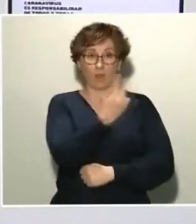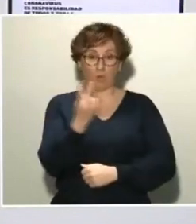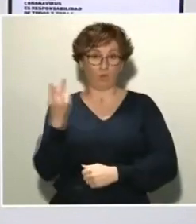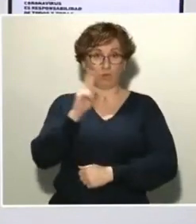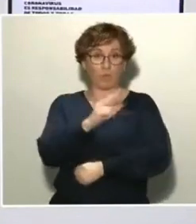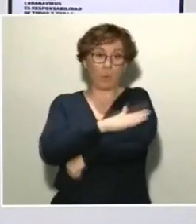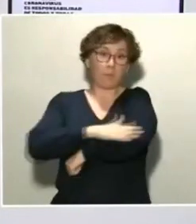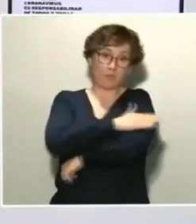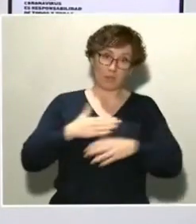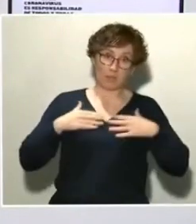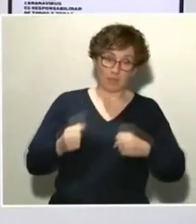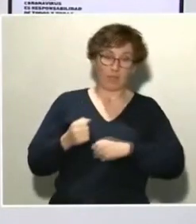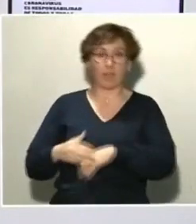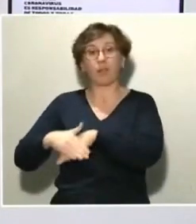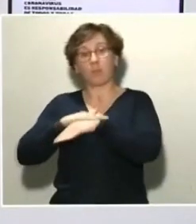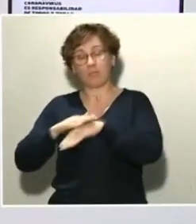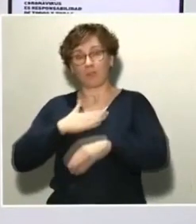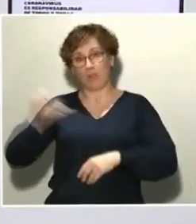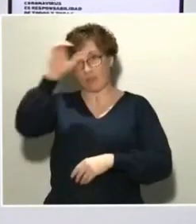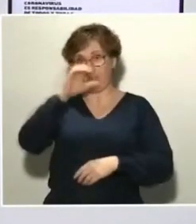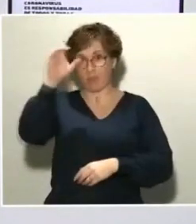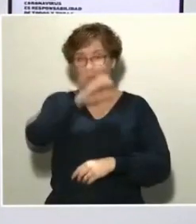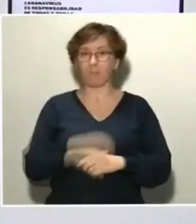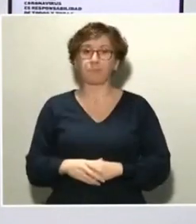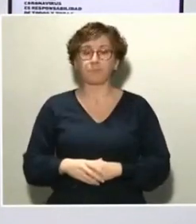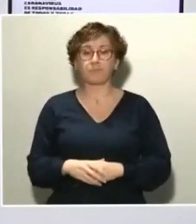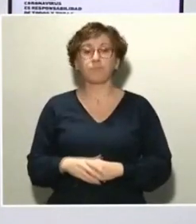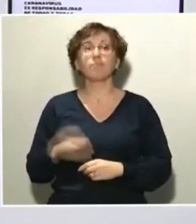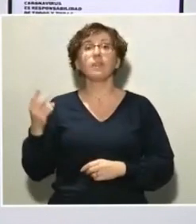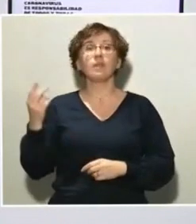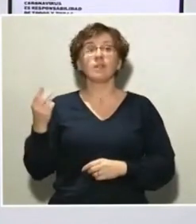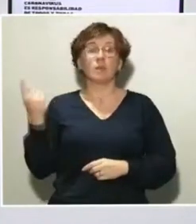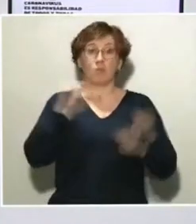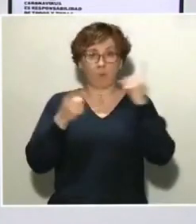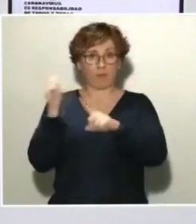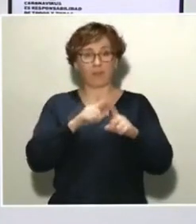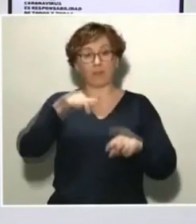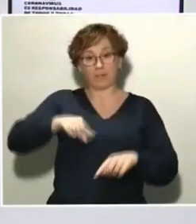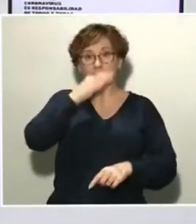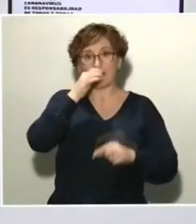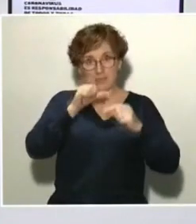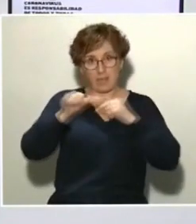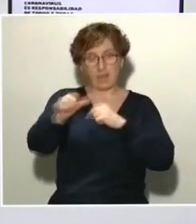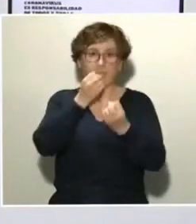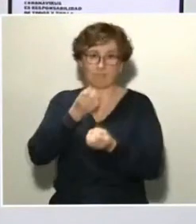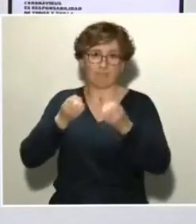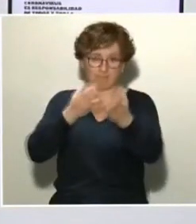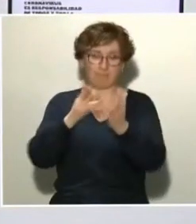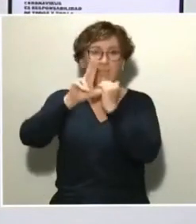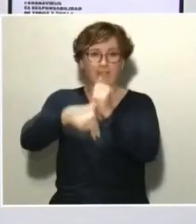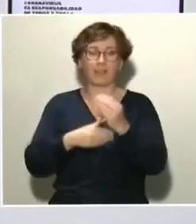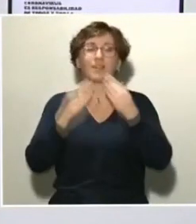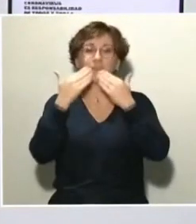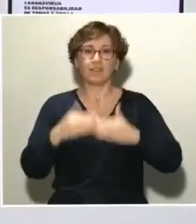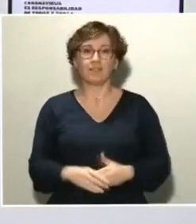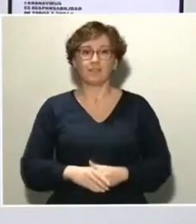región en los próximos días. El número de fallecidos con coronavirus en la Comunidad de Madrid ha aumentado en 130 personas en 24